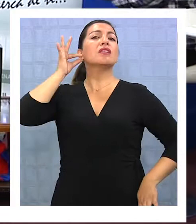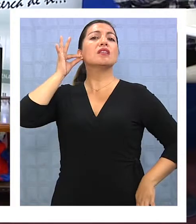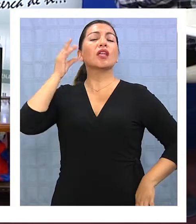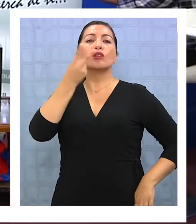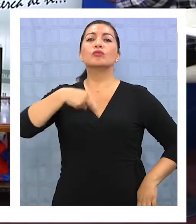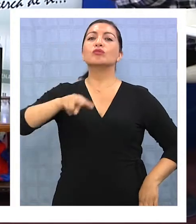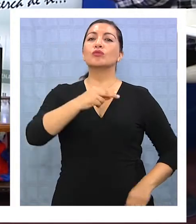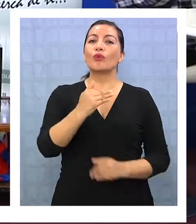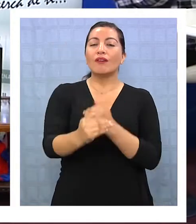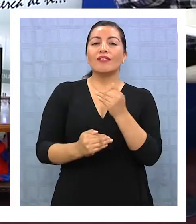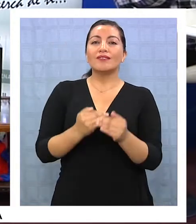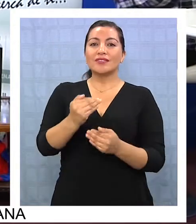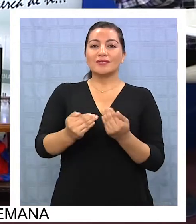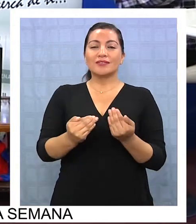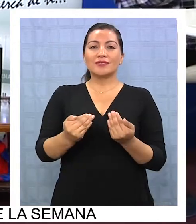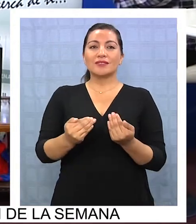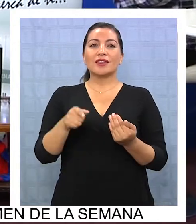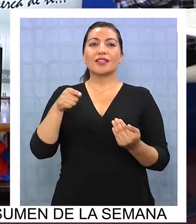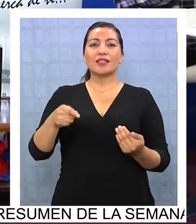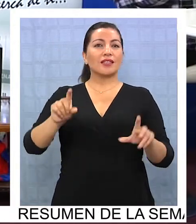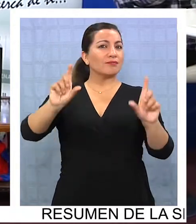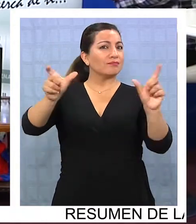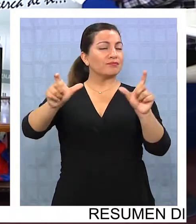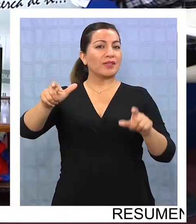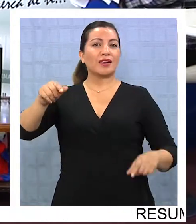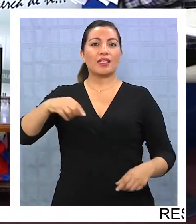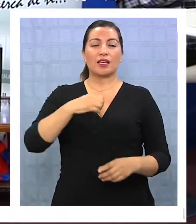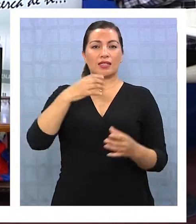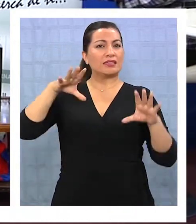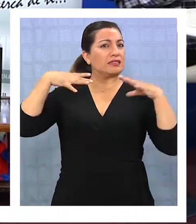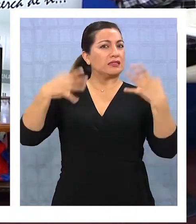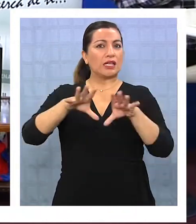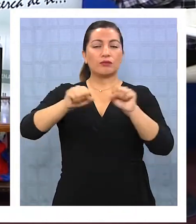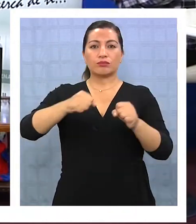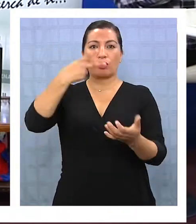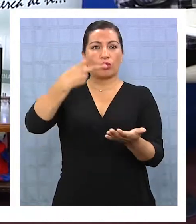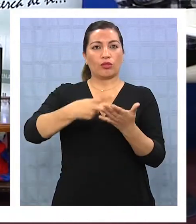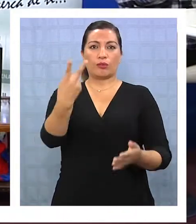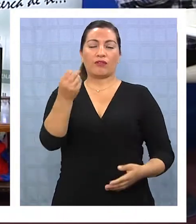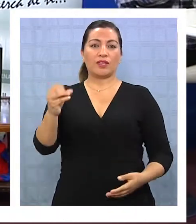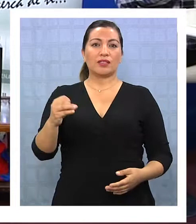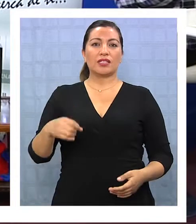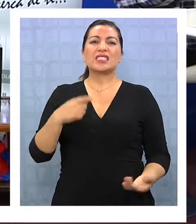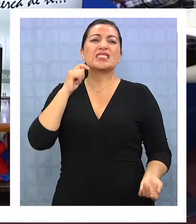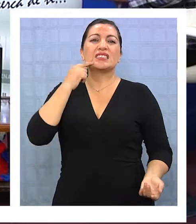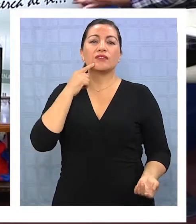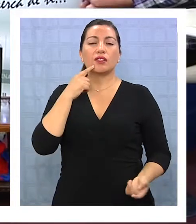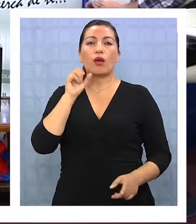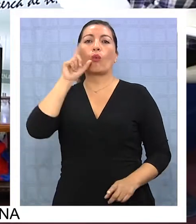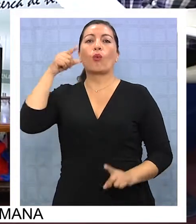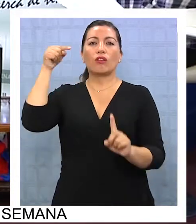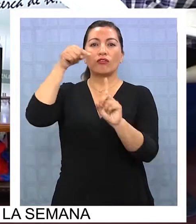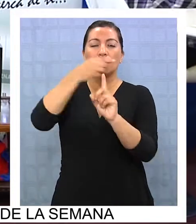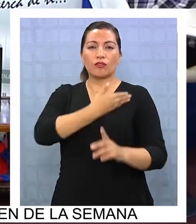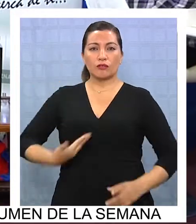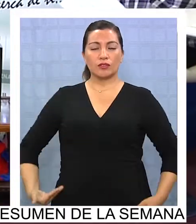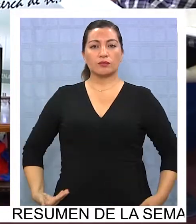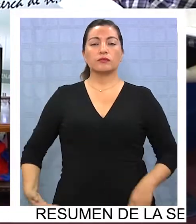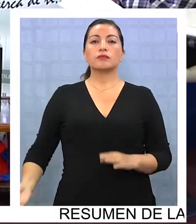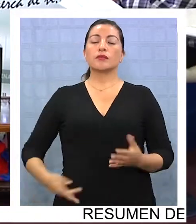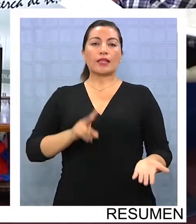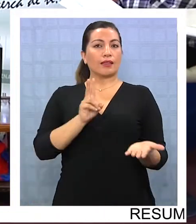este paso que estamos dando para la televisión digital, que se va a concretar definitivamente en el 2020, ¿qué significa, qué quiere decir y cuál es el objetivo para el gobierno?